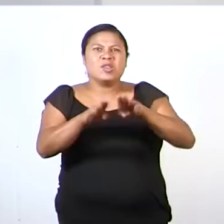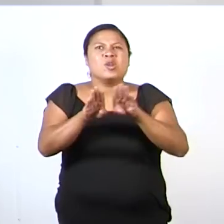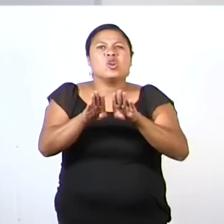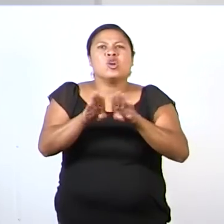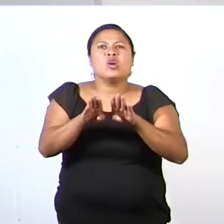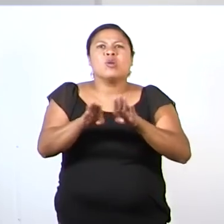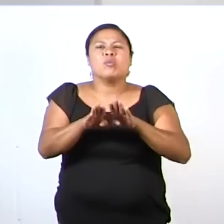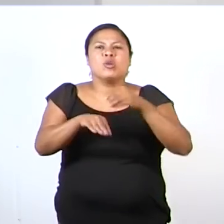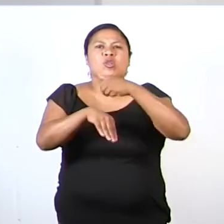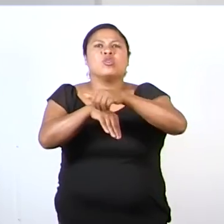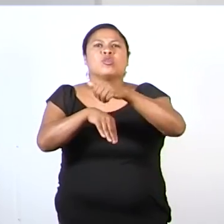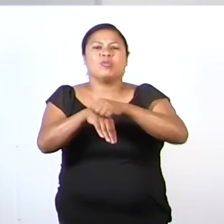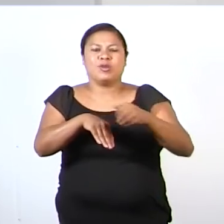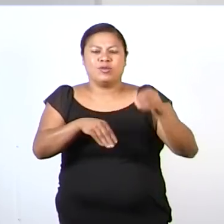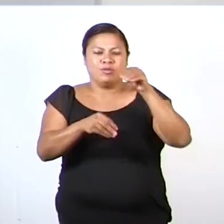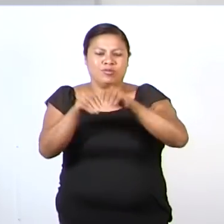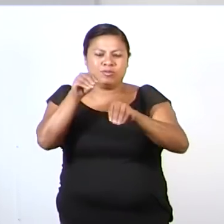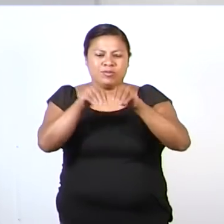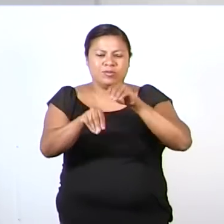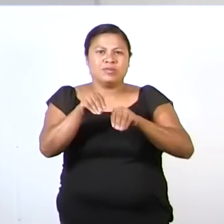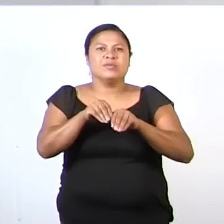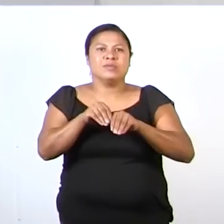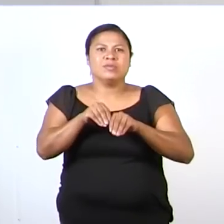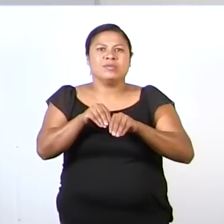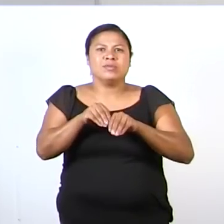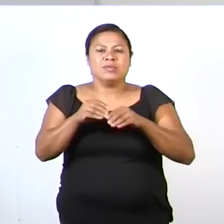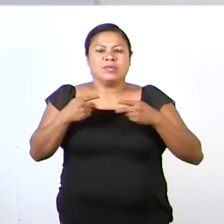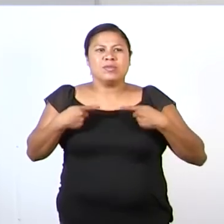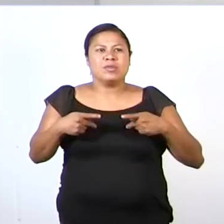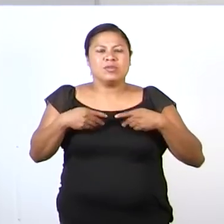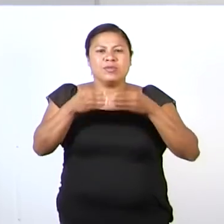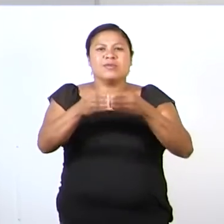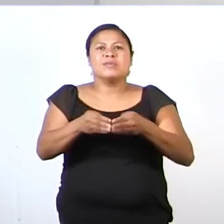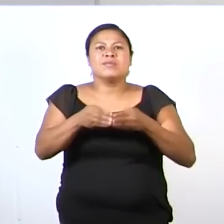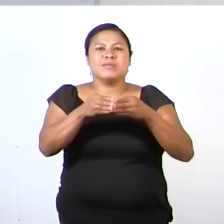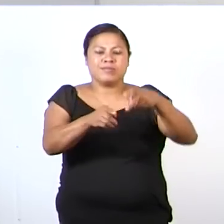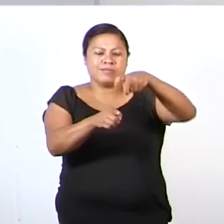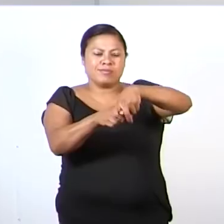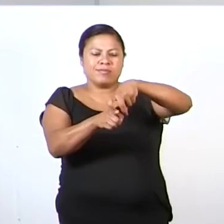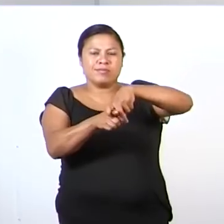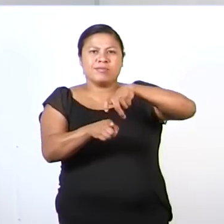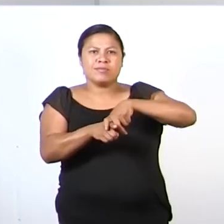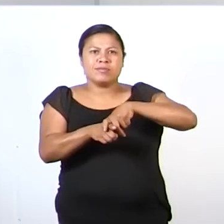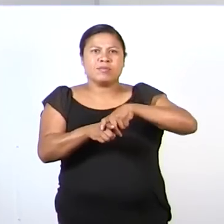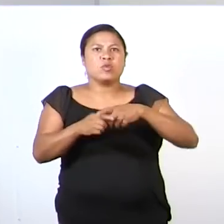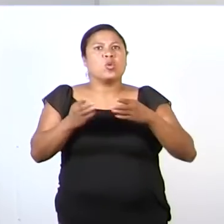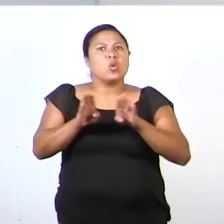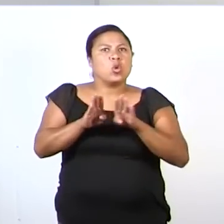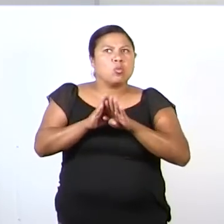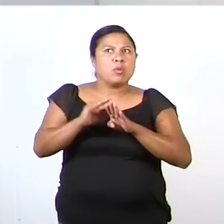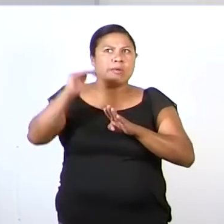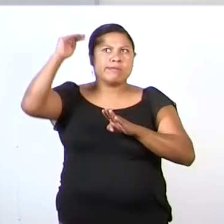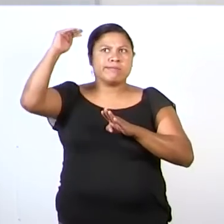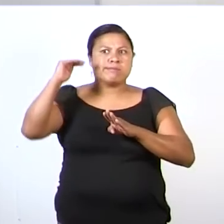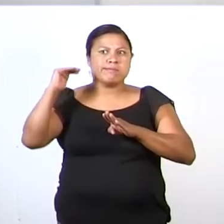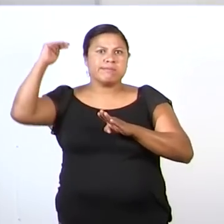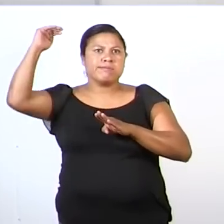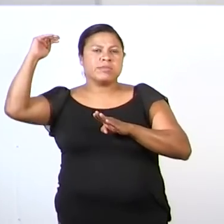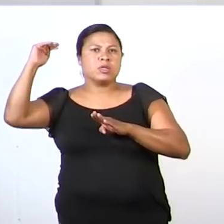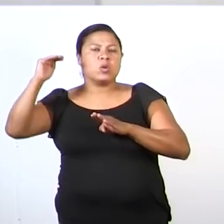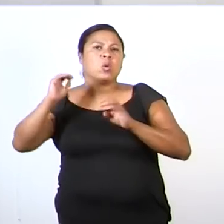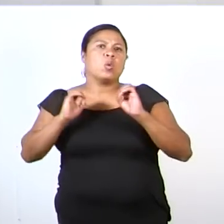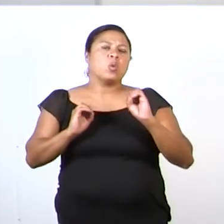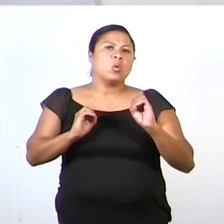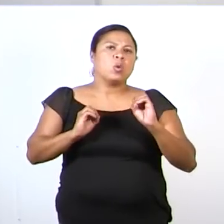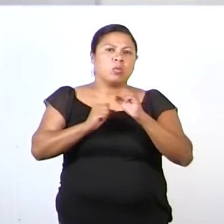forman las colecciones? Las colecciones, los lancheros de ahí. Los ubican por tamaños, tal vez los